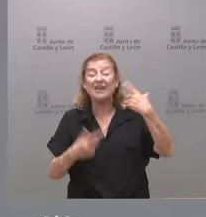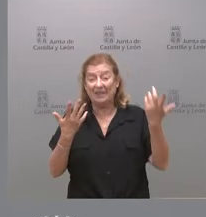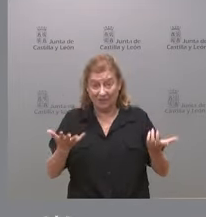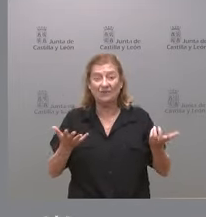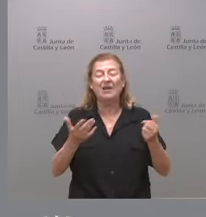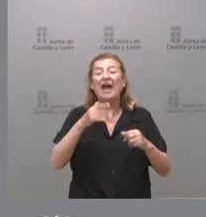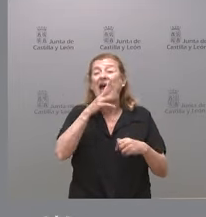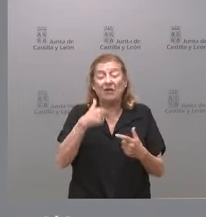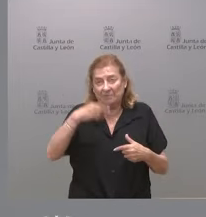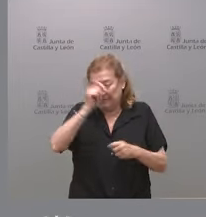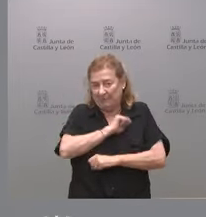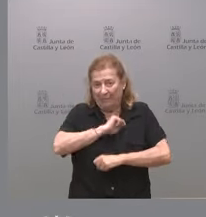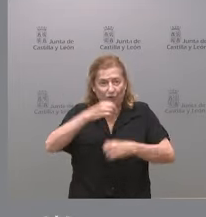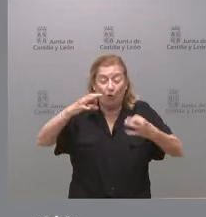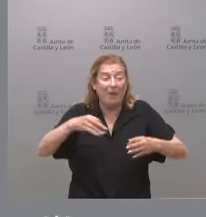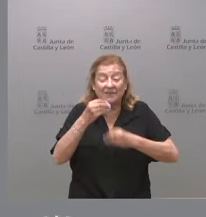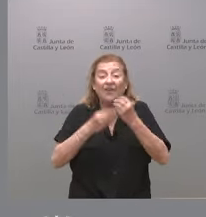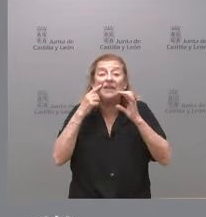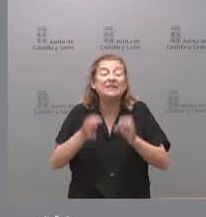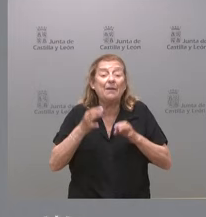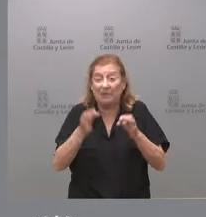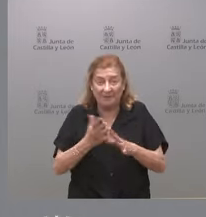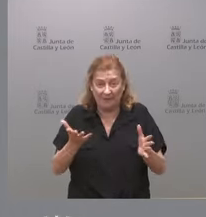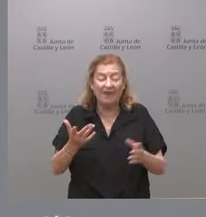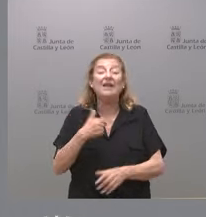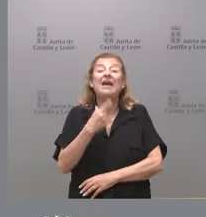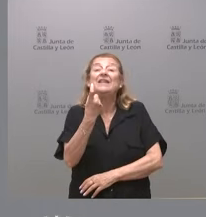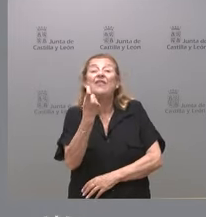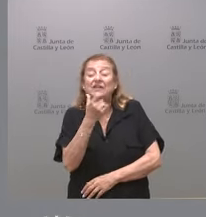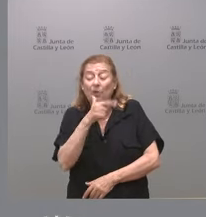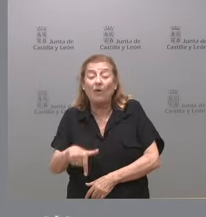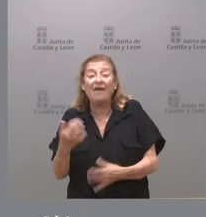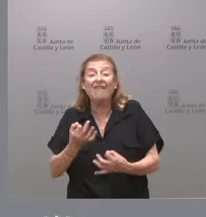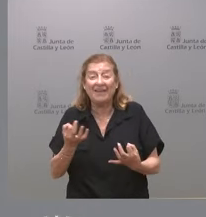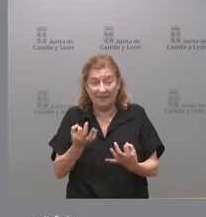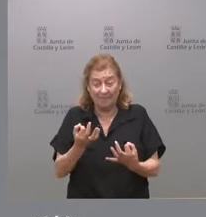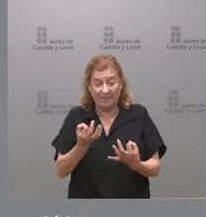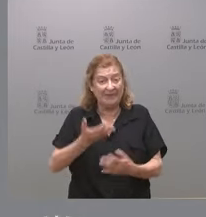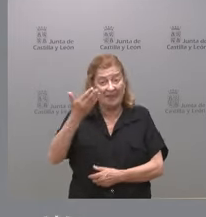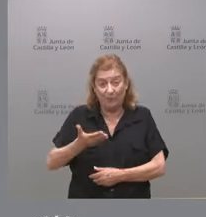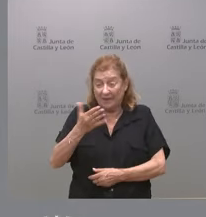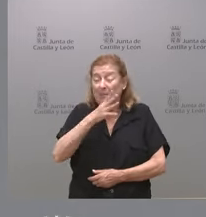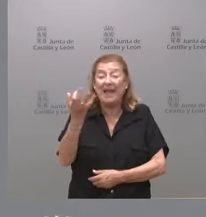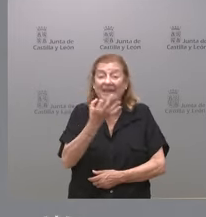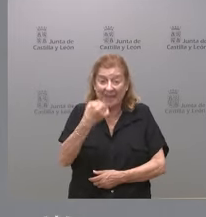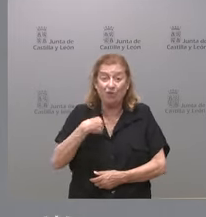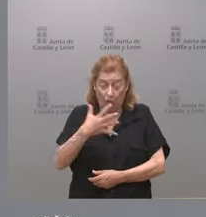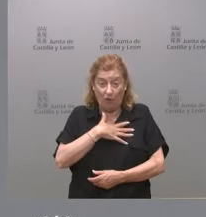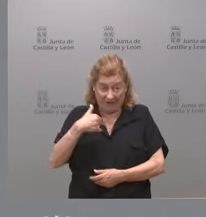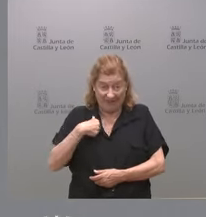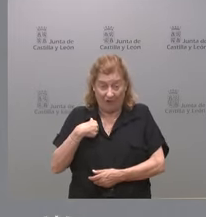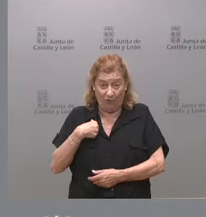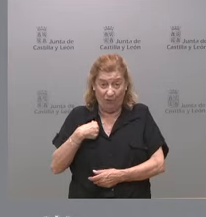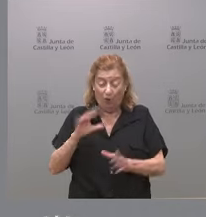por normal por habitual lo que se hace siempre ¿qué es lo necesario esta vez? y por tanto ¿para qué pedíamos nosotros ese